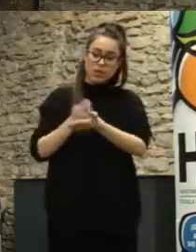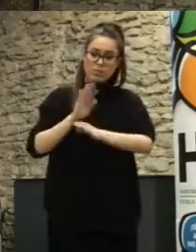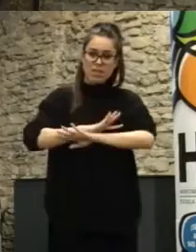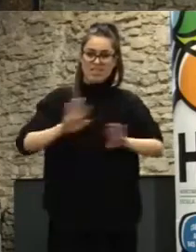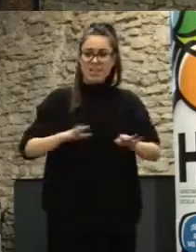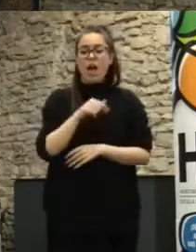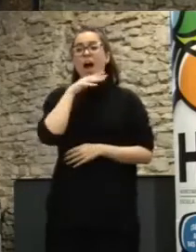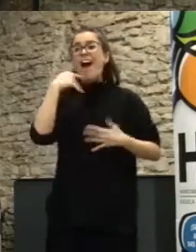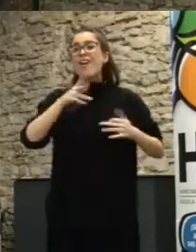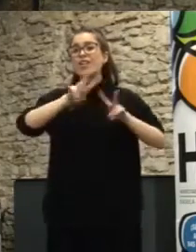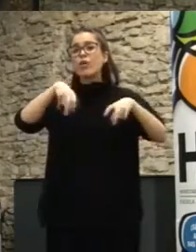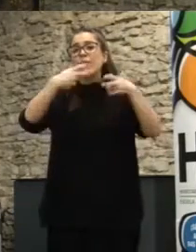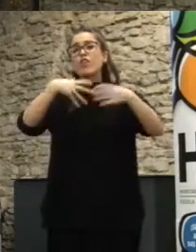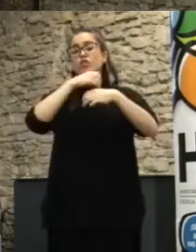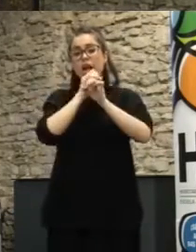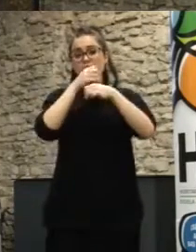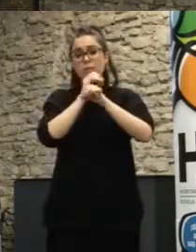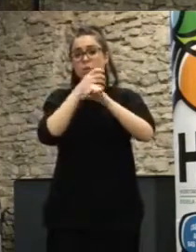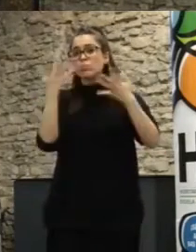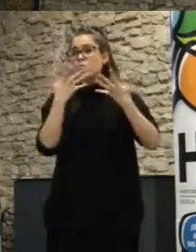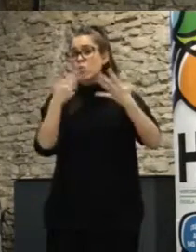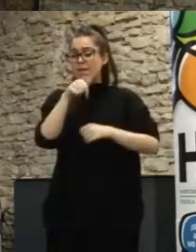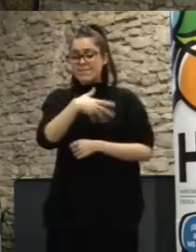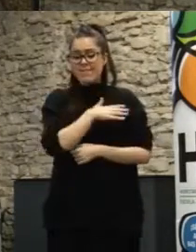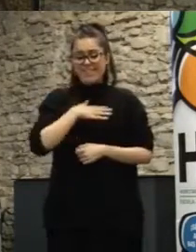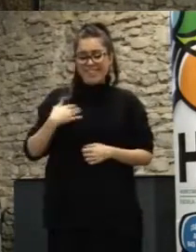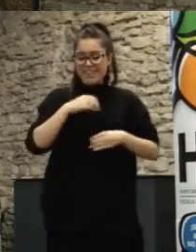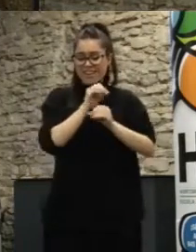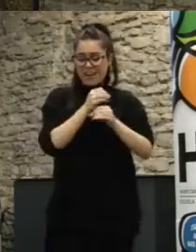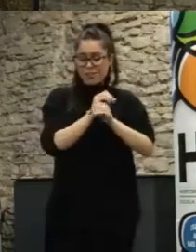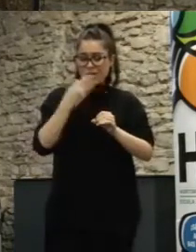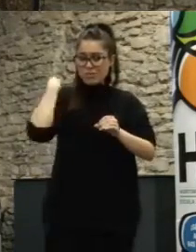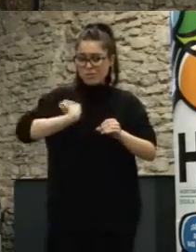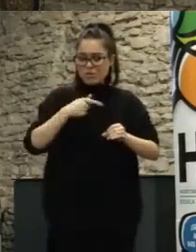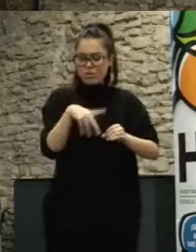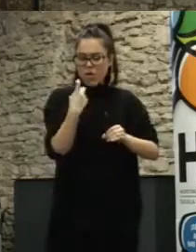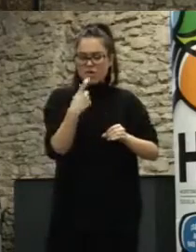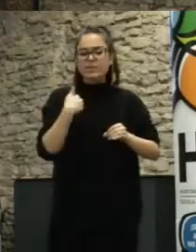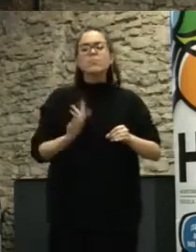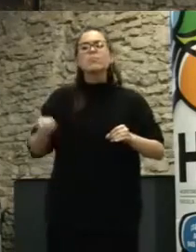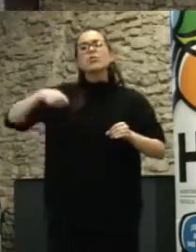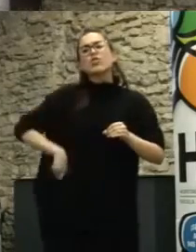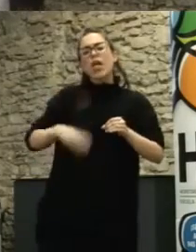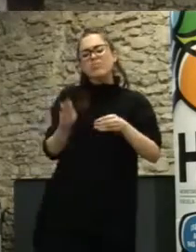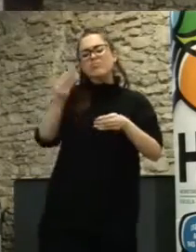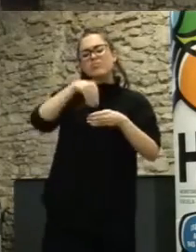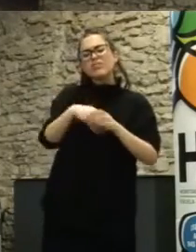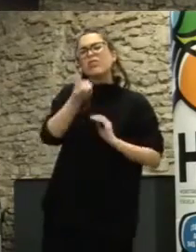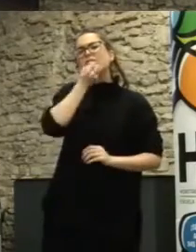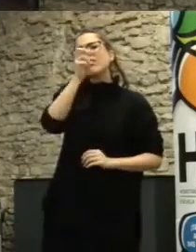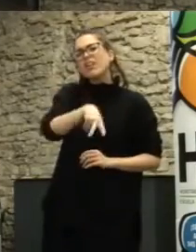innovación y de estos laboratorios es la de que desde el laboratorio se diga oye ¿qué perfiles vamos a necesitar? pues vamos a necesitar pues